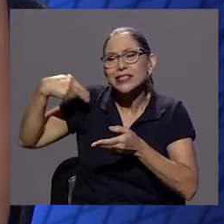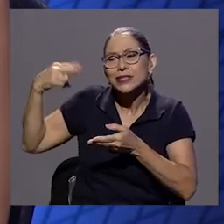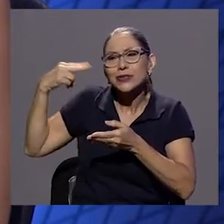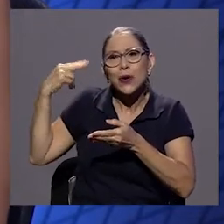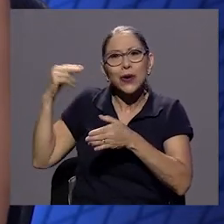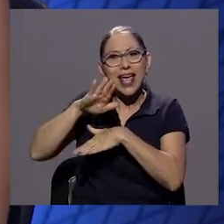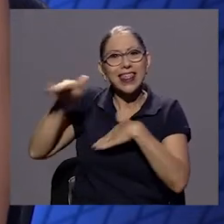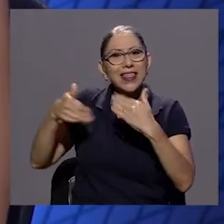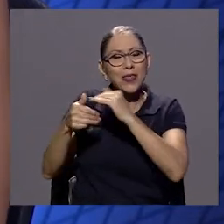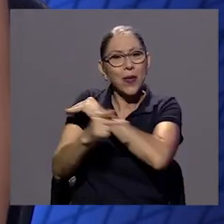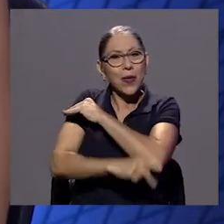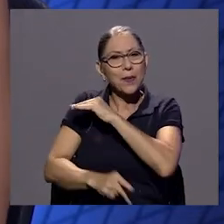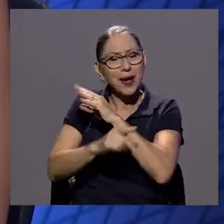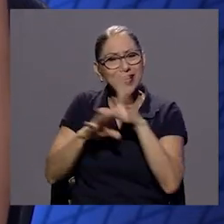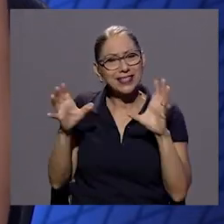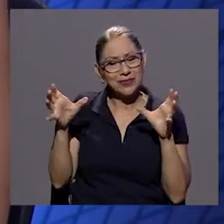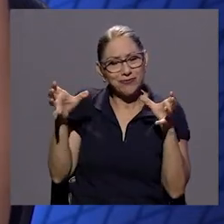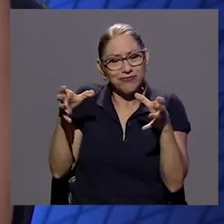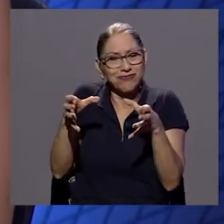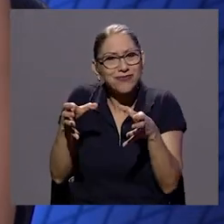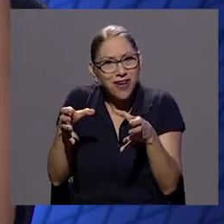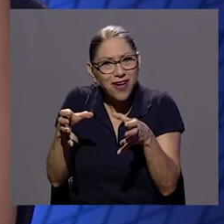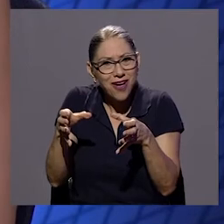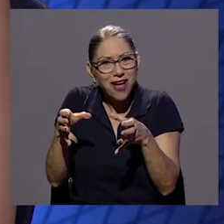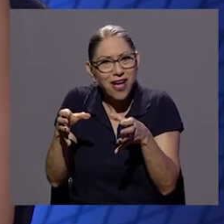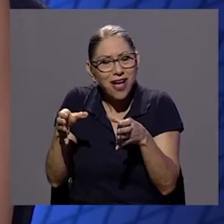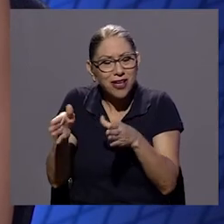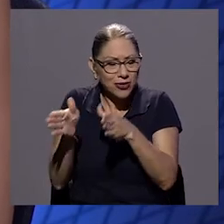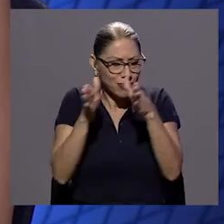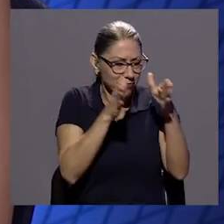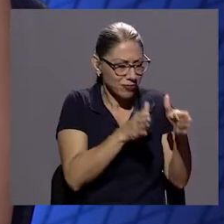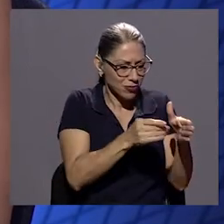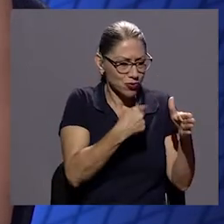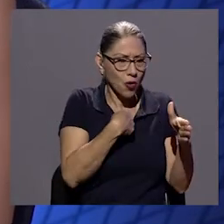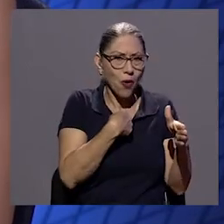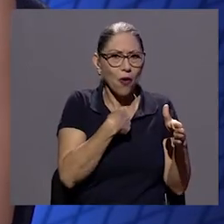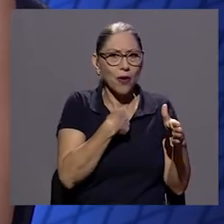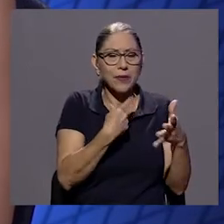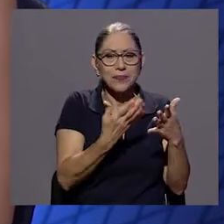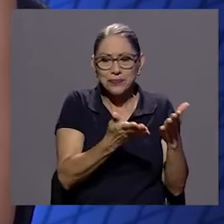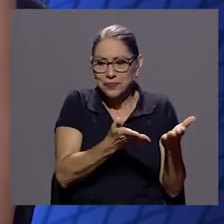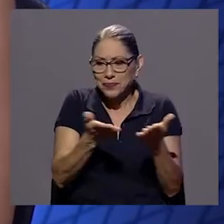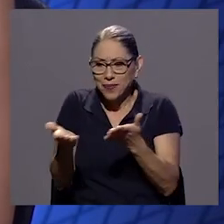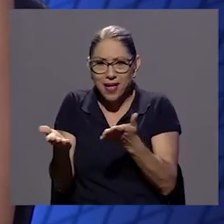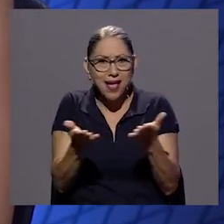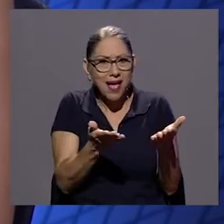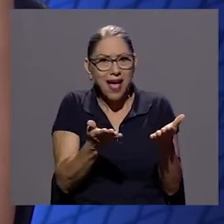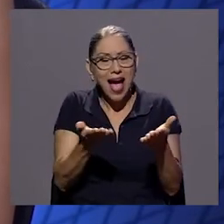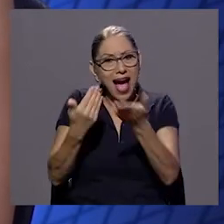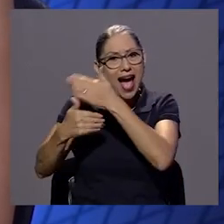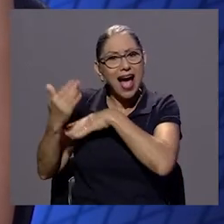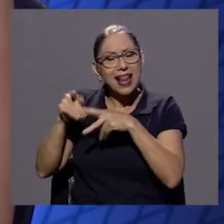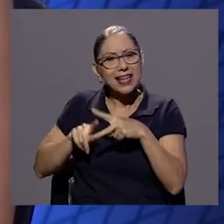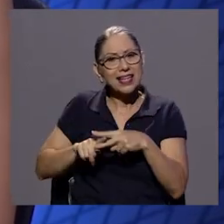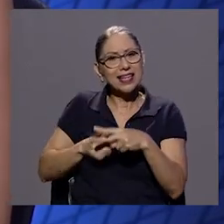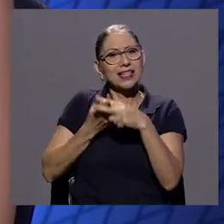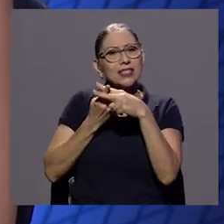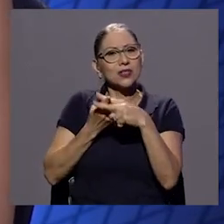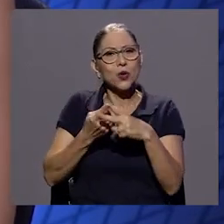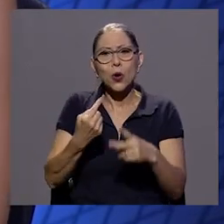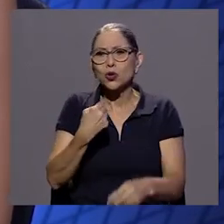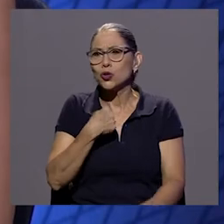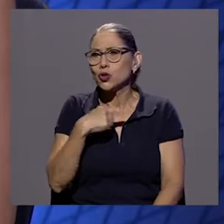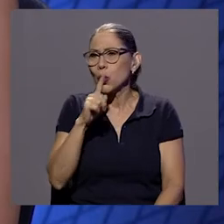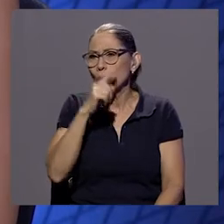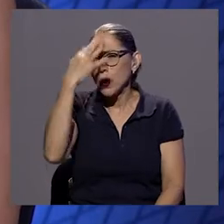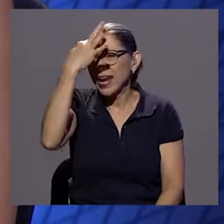país y yo misma digamos al inicio tal vez no estaba apostando